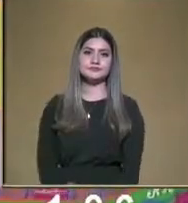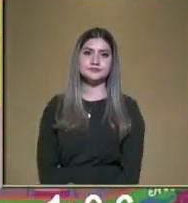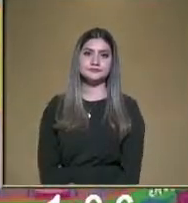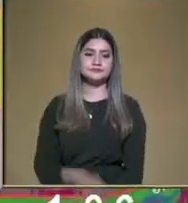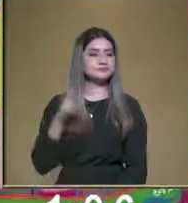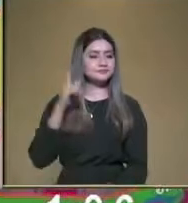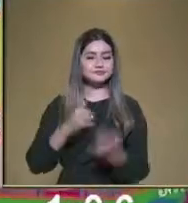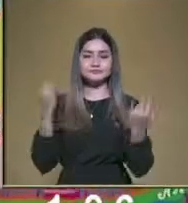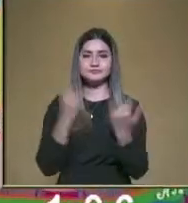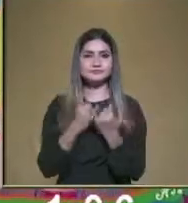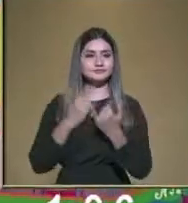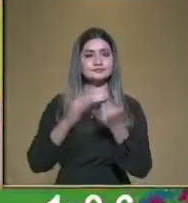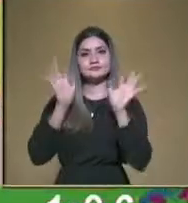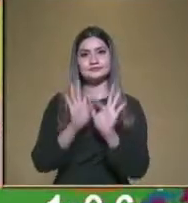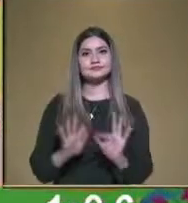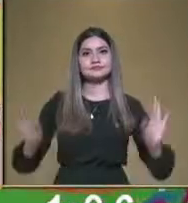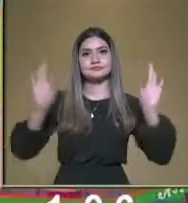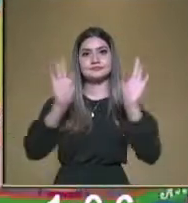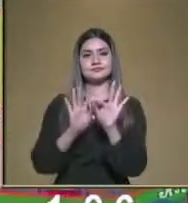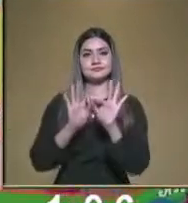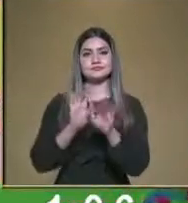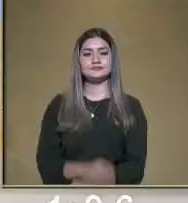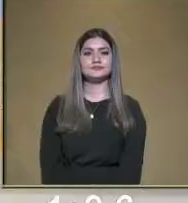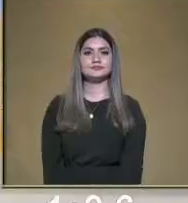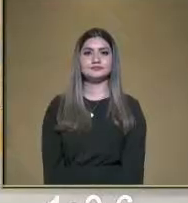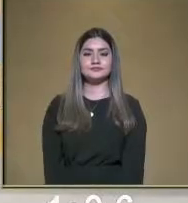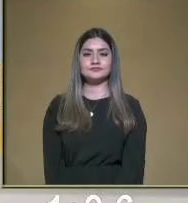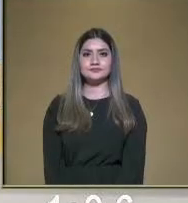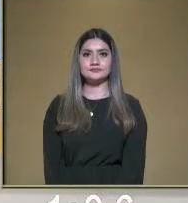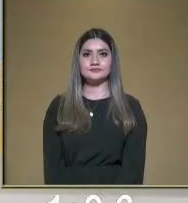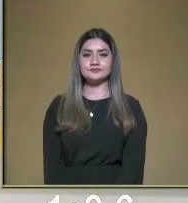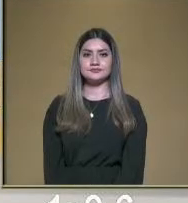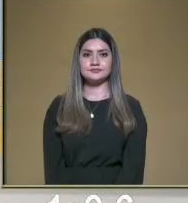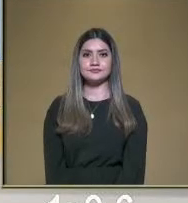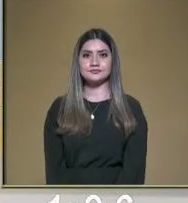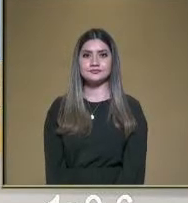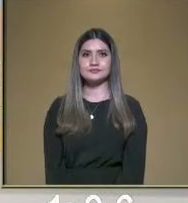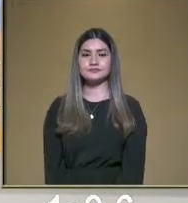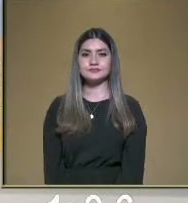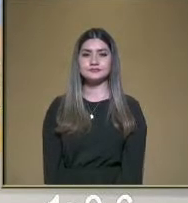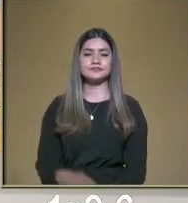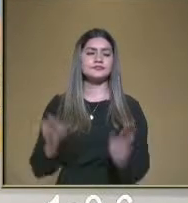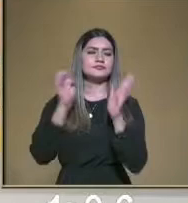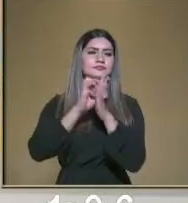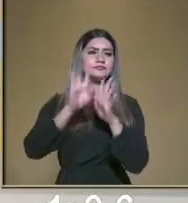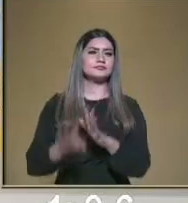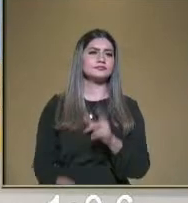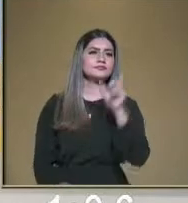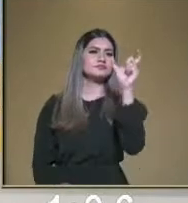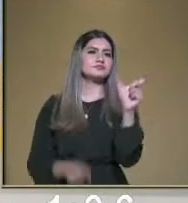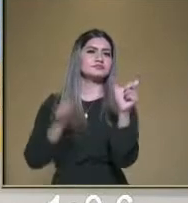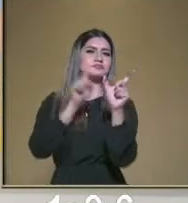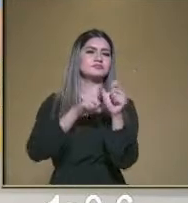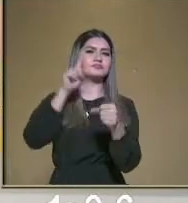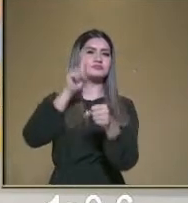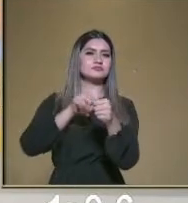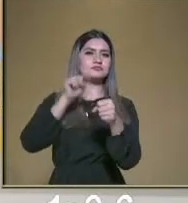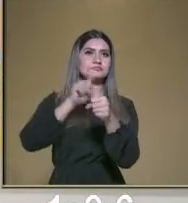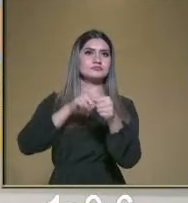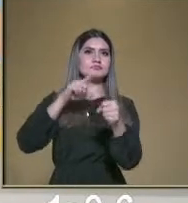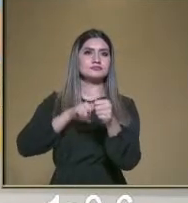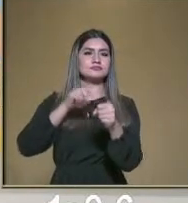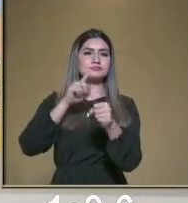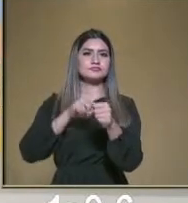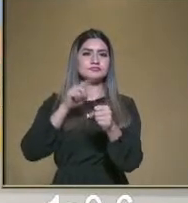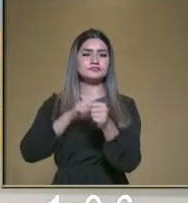eso también es muy importante, que están tomando la lengua de señas, ¿verdad? Si vamos en una de las casillas, ¿verdad? Supongamos en la casilla de